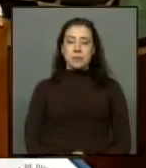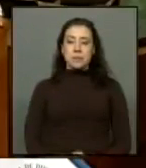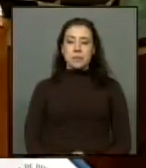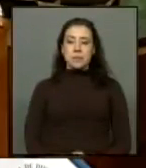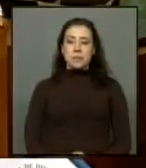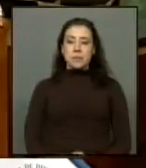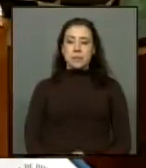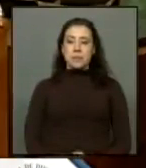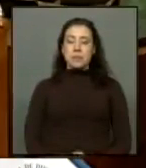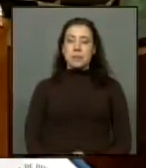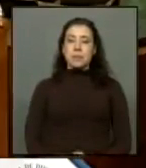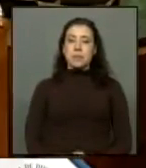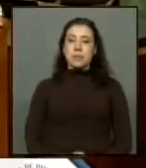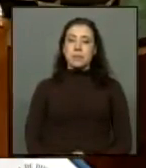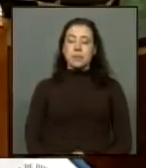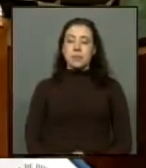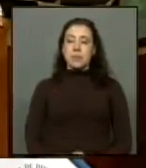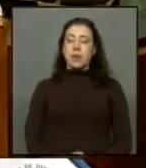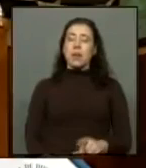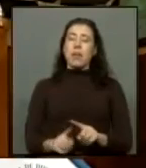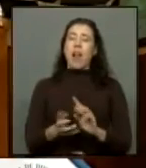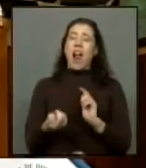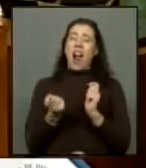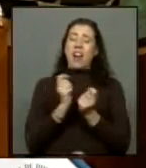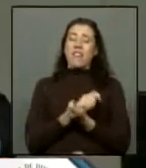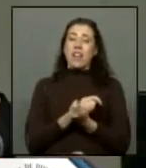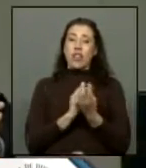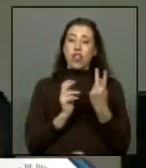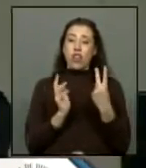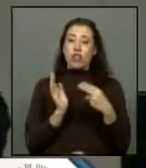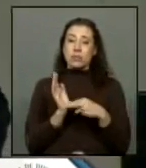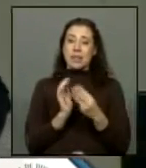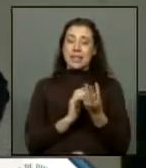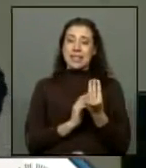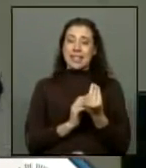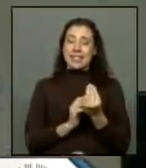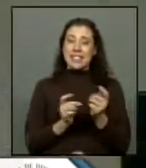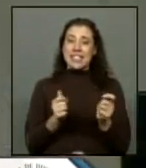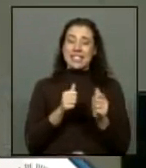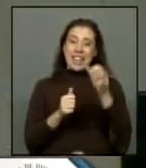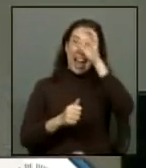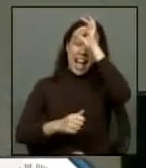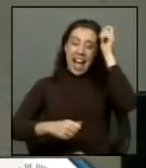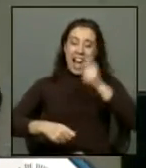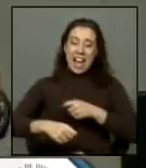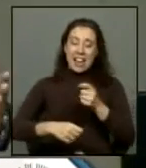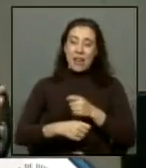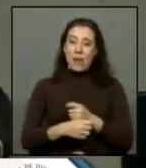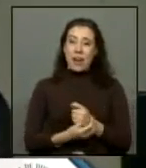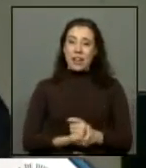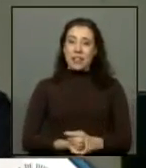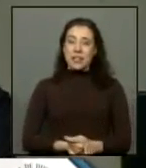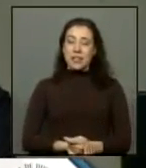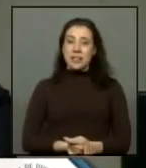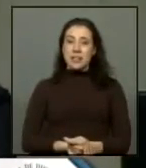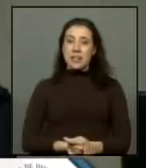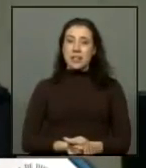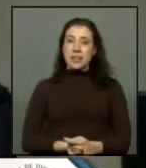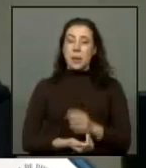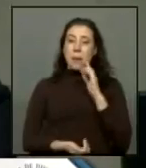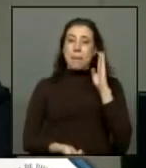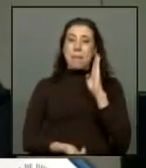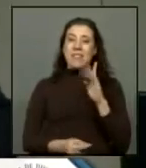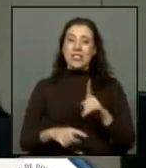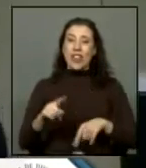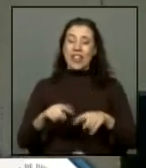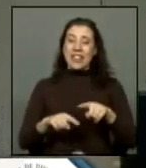El mundo al revés. El año 2013, en la zona de la Araucanía, por los beneficios